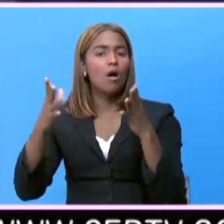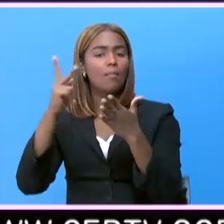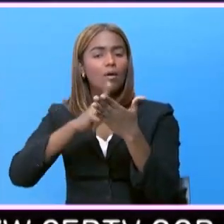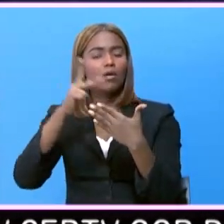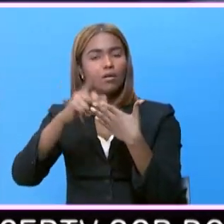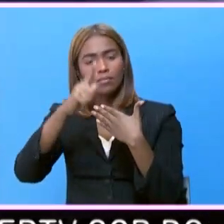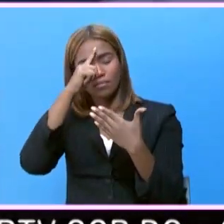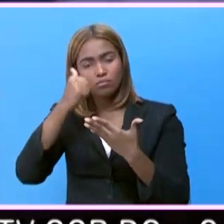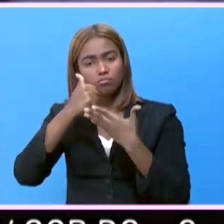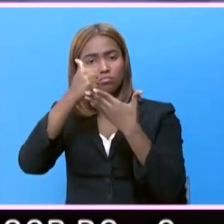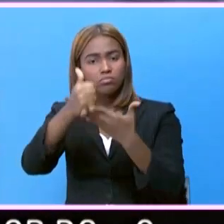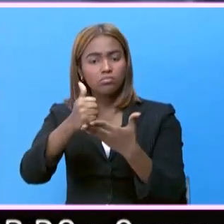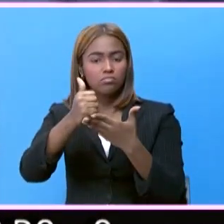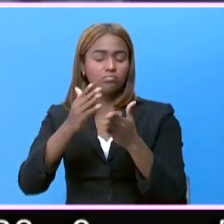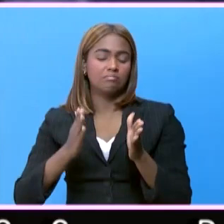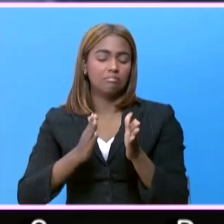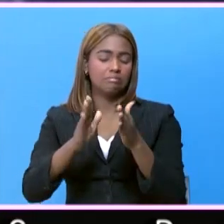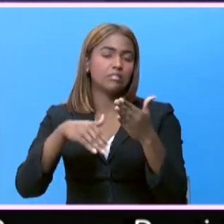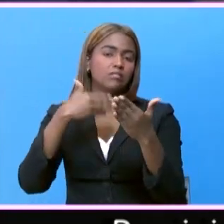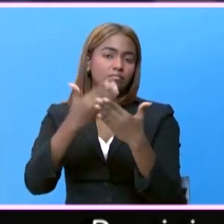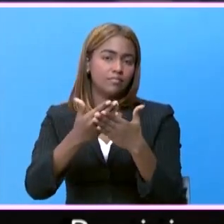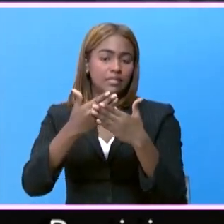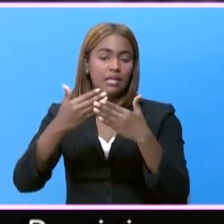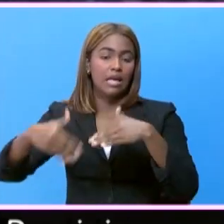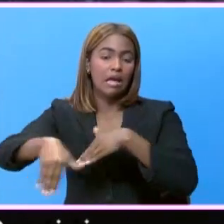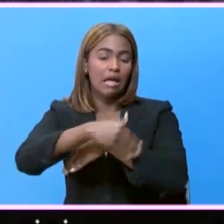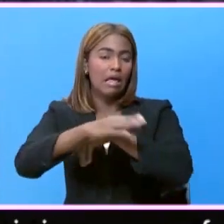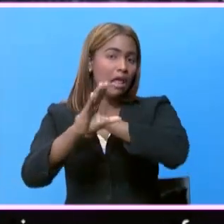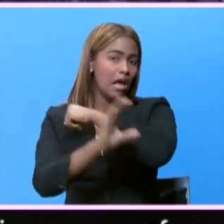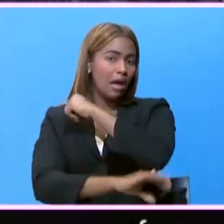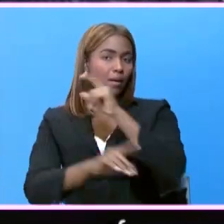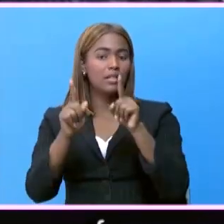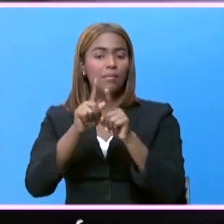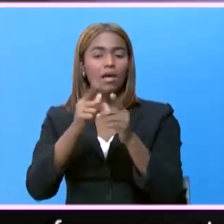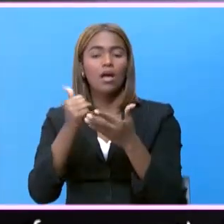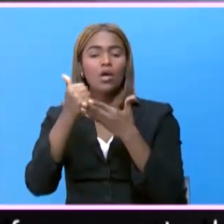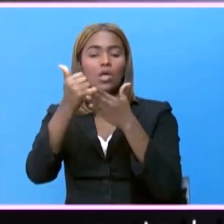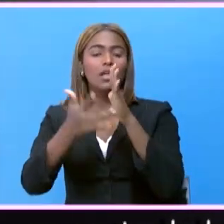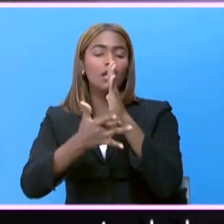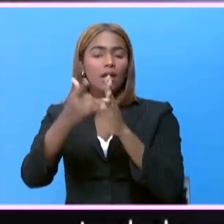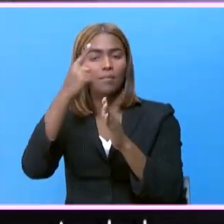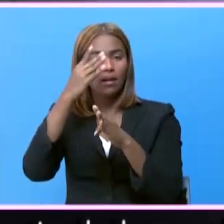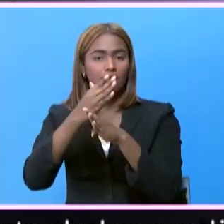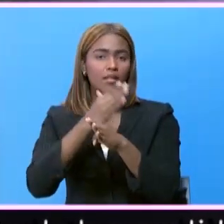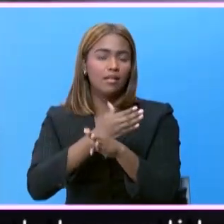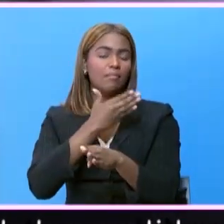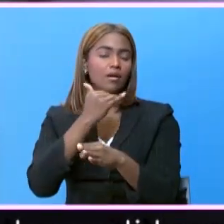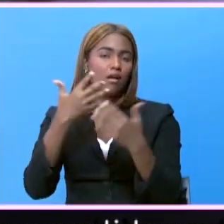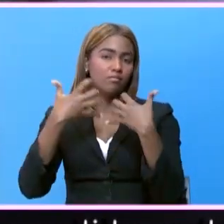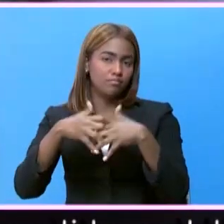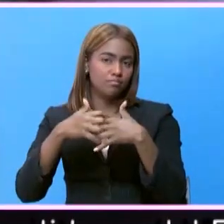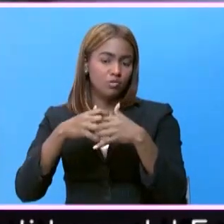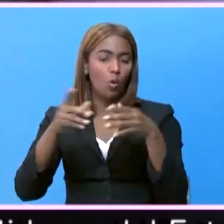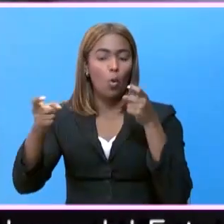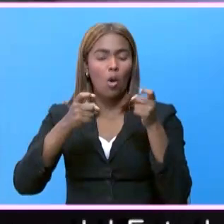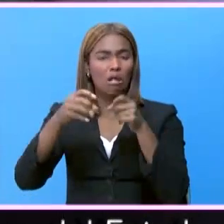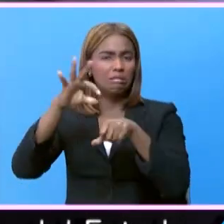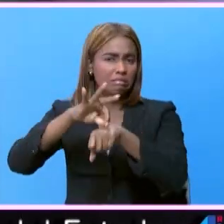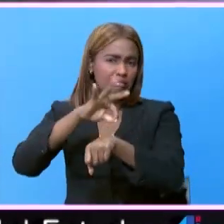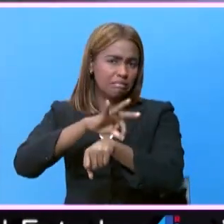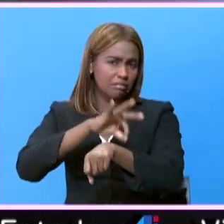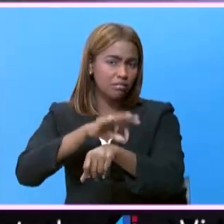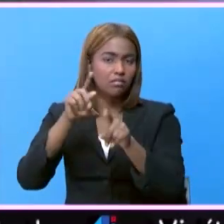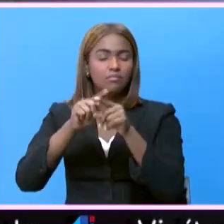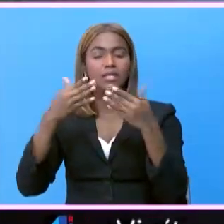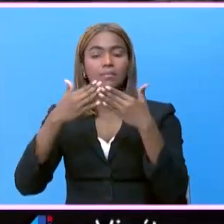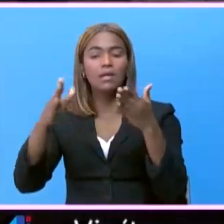remozamiento de caminos vecinales, carreteras de campo y soluciones tecnológicas para mejoramiento de la producción, control de plagas y